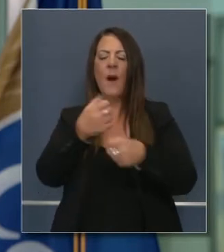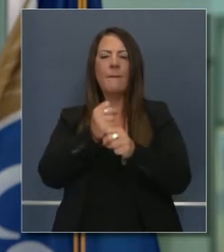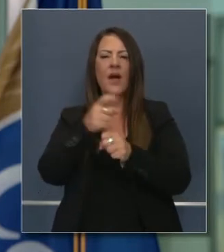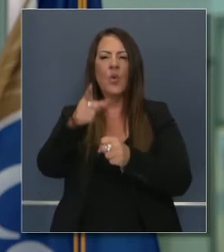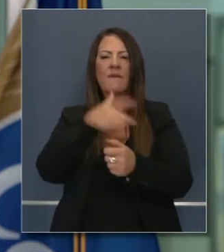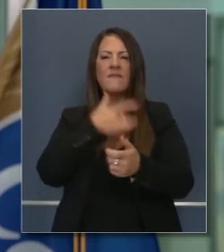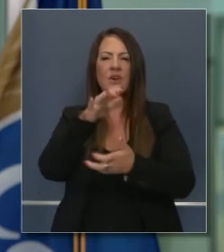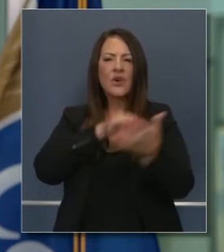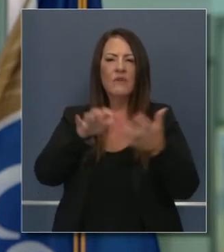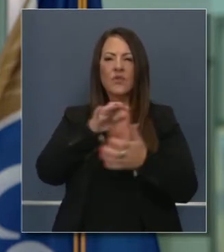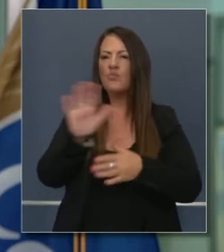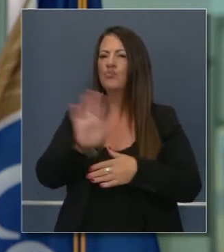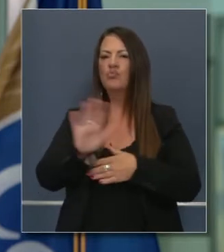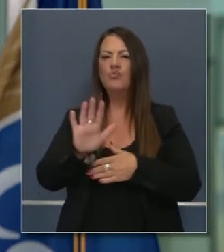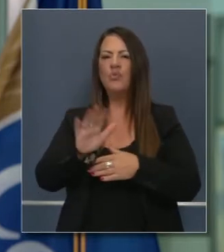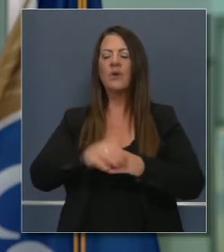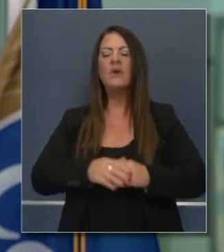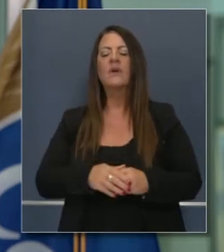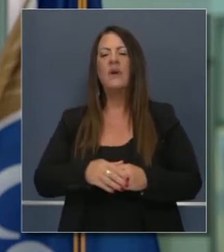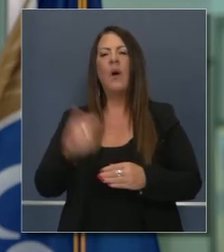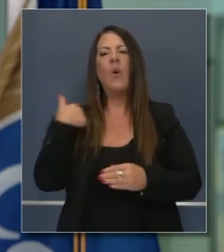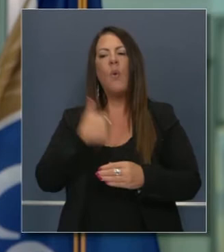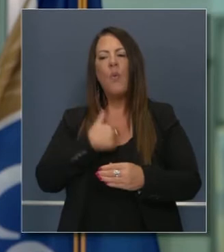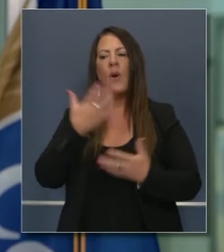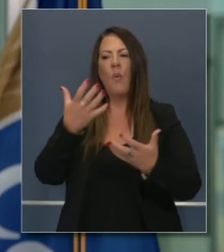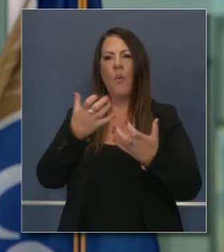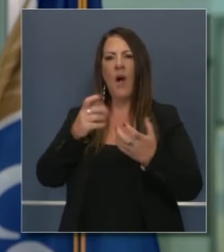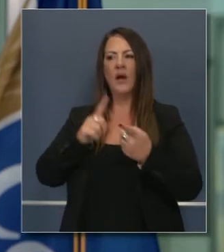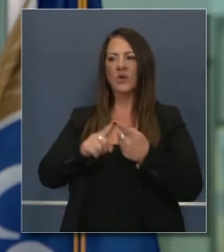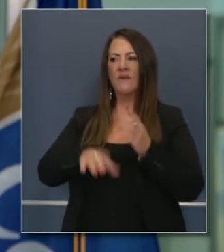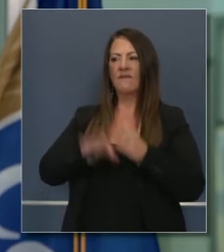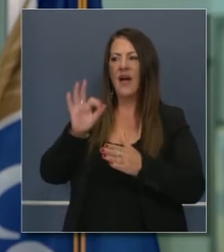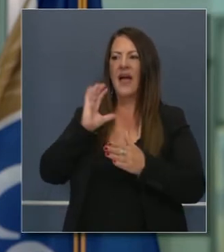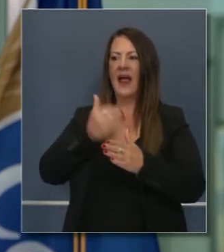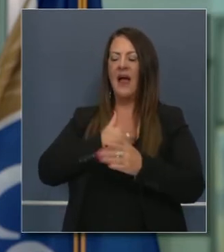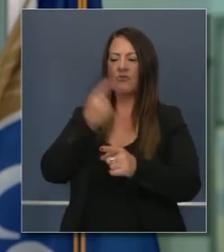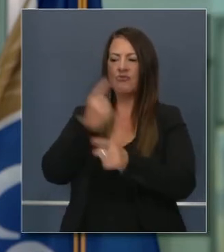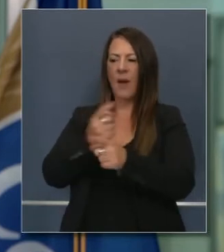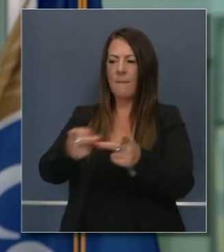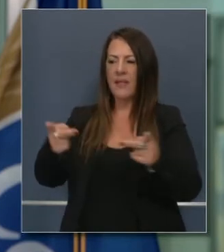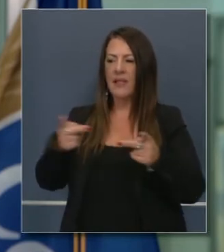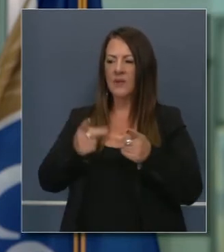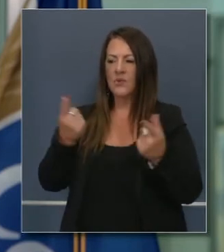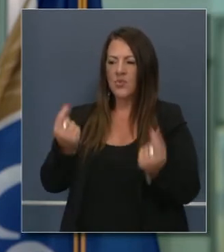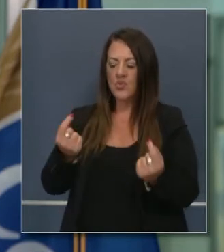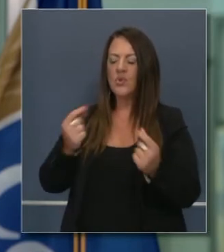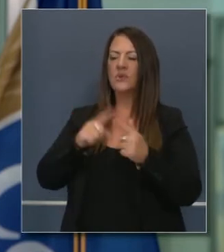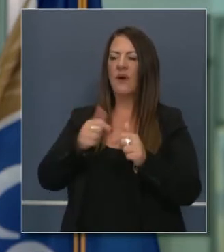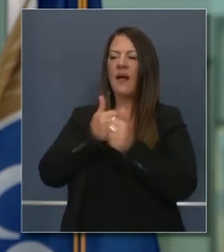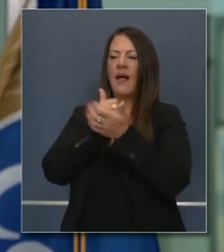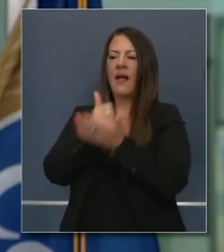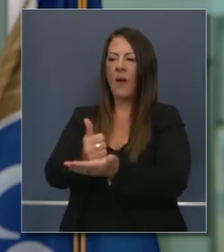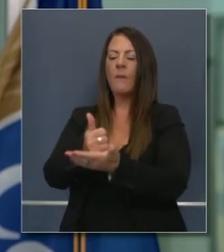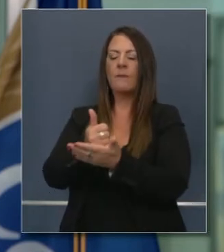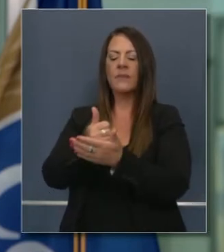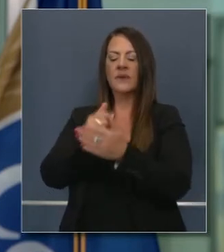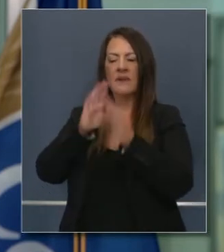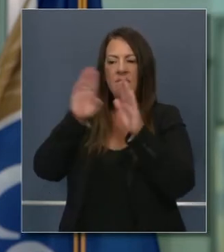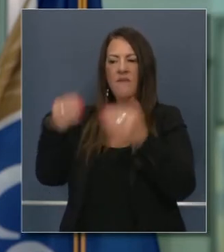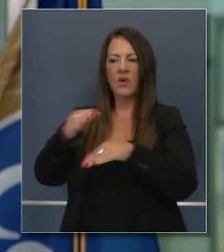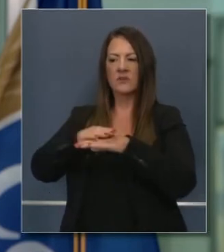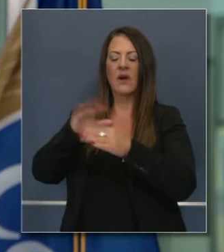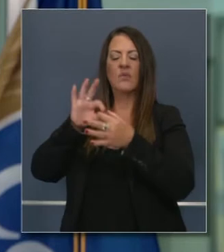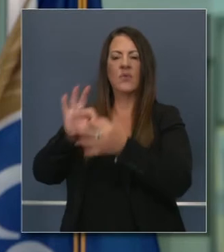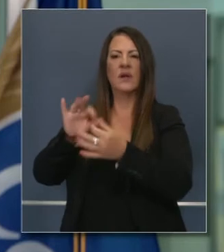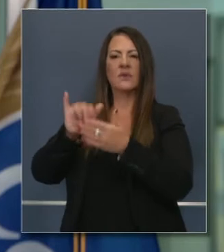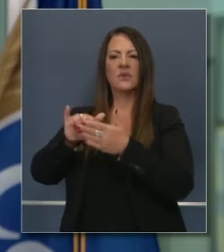ley. No queremos confundirlos, simplemente queremos que encuentren su lugar en esta combinación de factores. California ciertamente